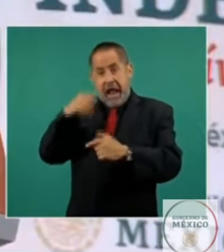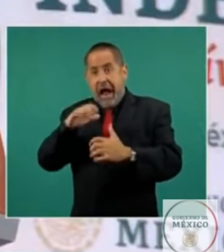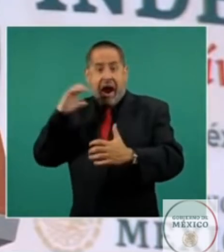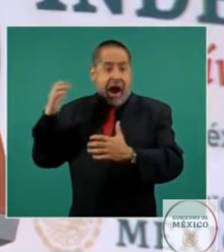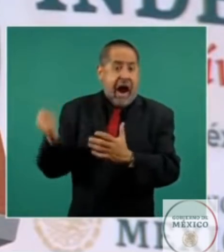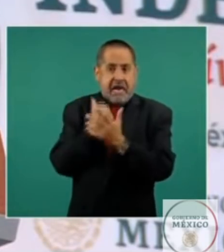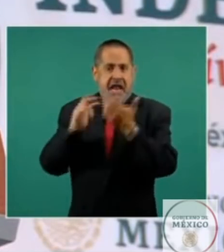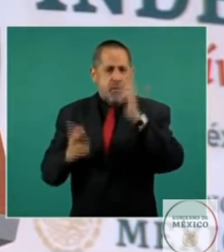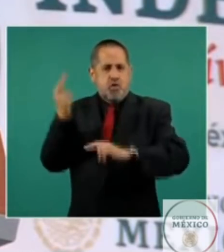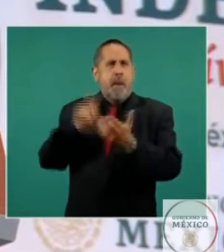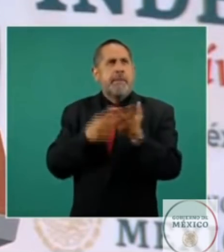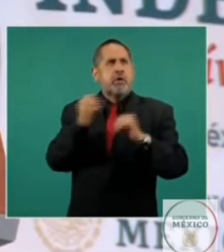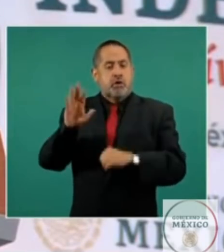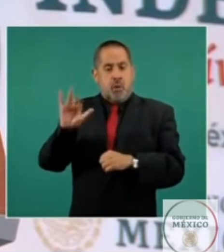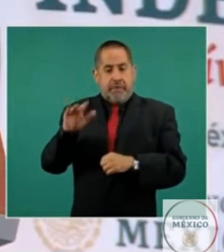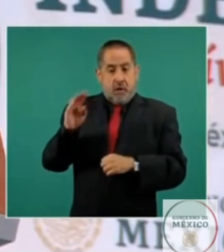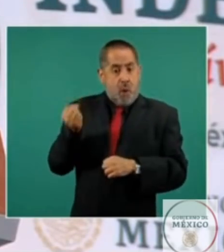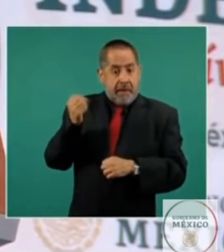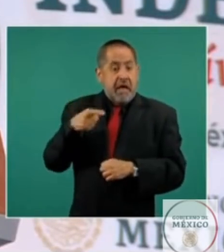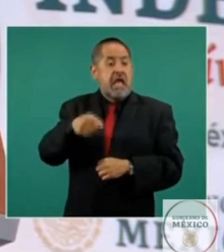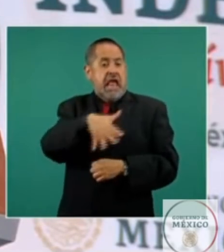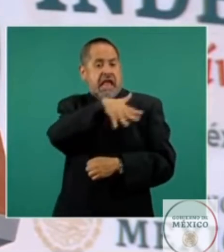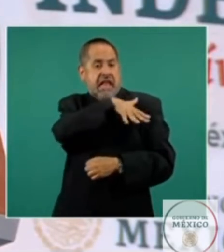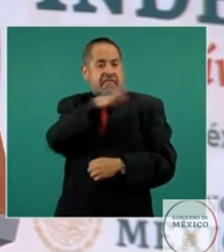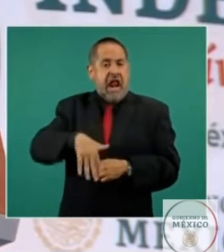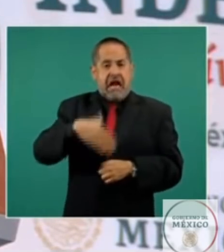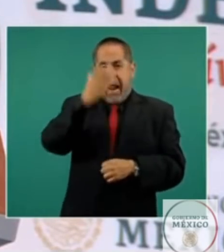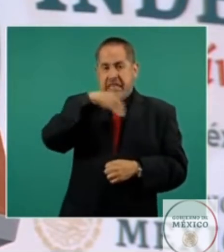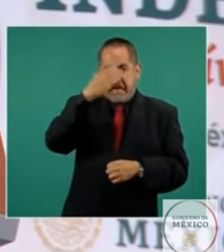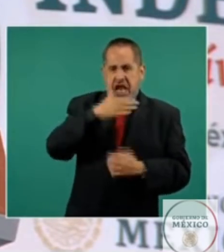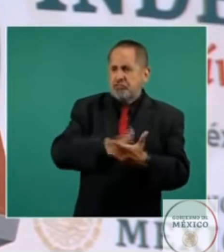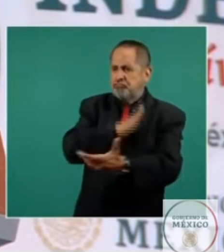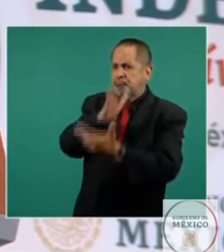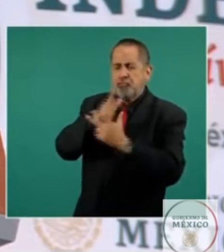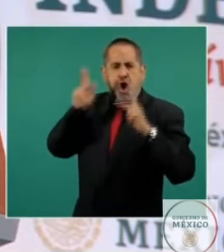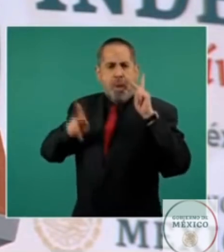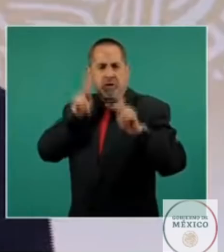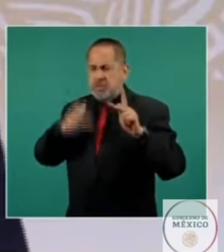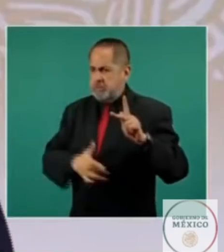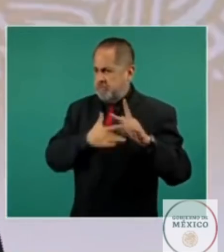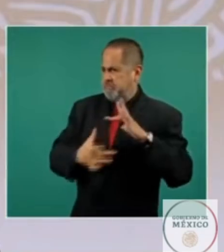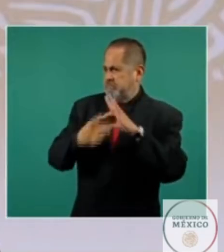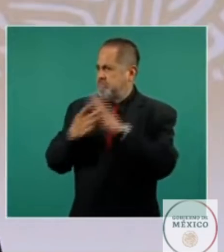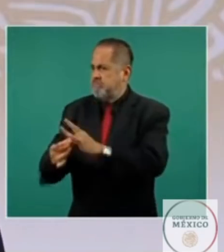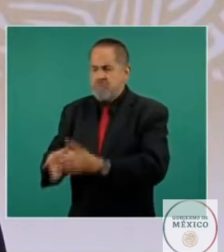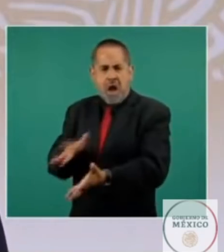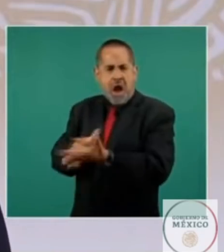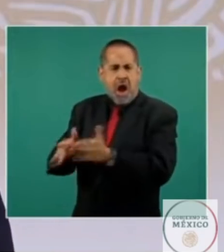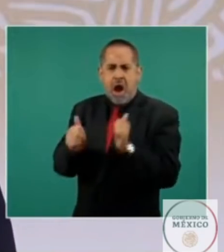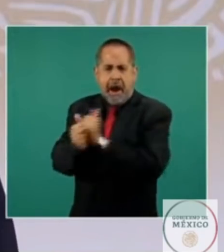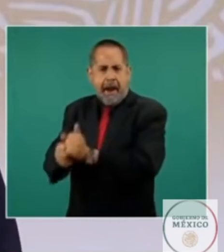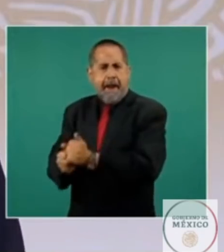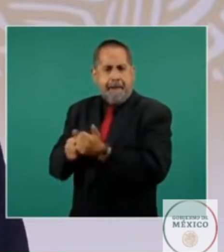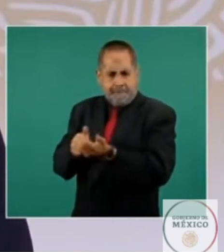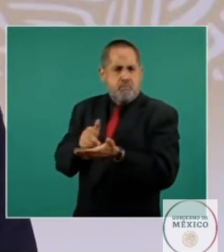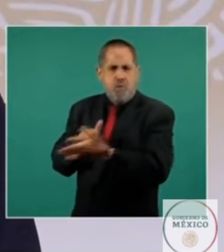1959 nos visitó el general Lázaro Cárdenas su voluntad de estar junto a nuestro pueblo a raíz de la